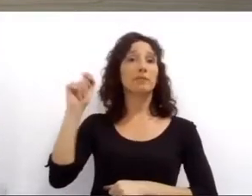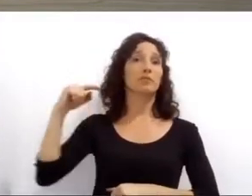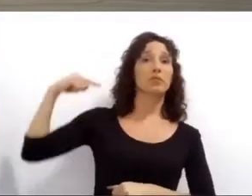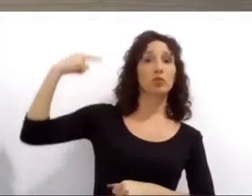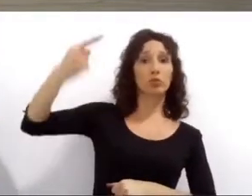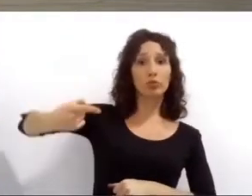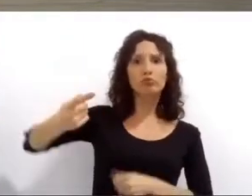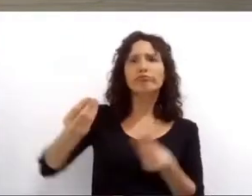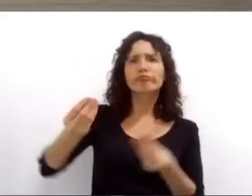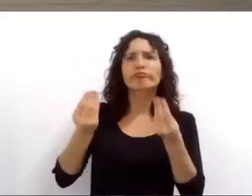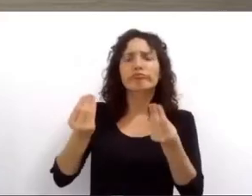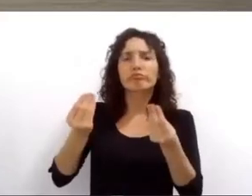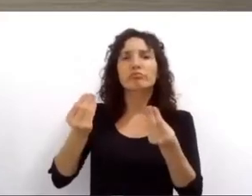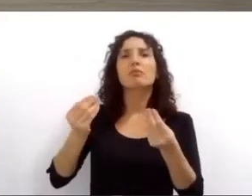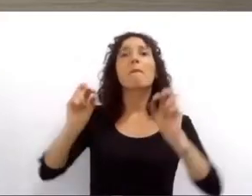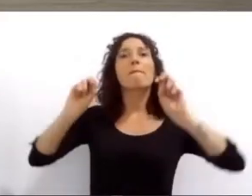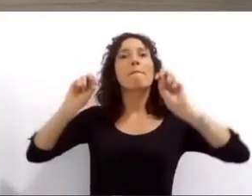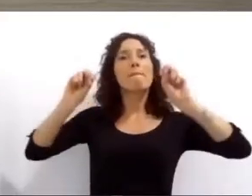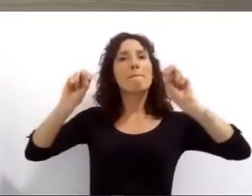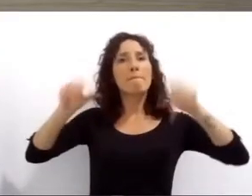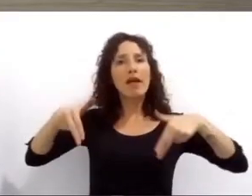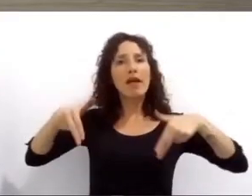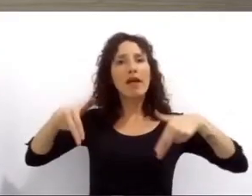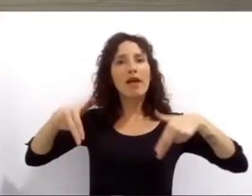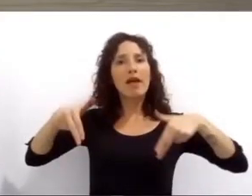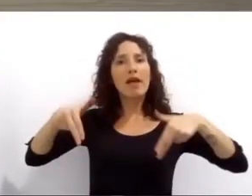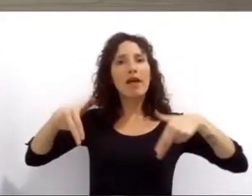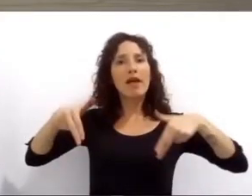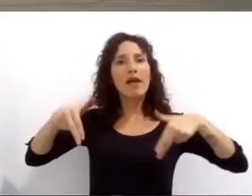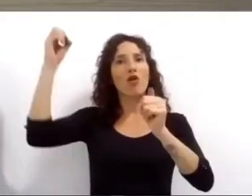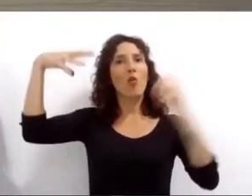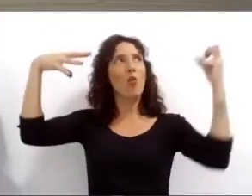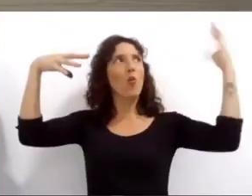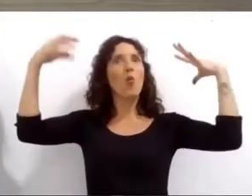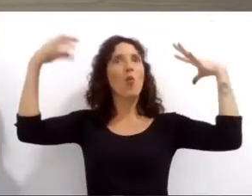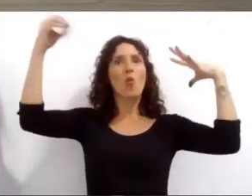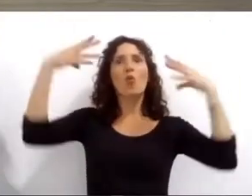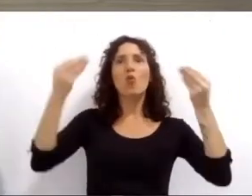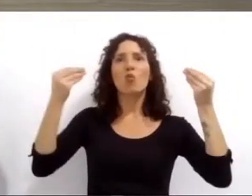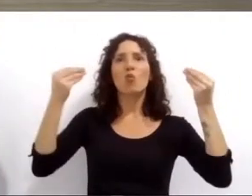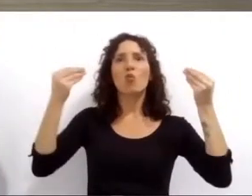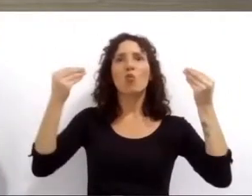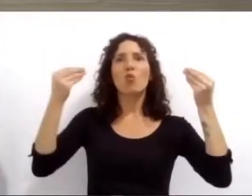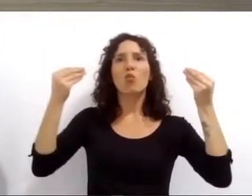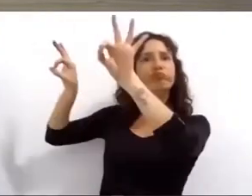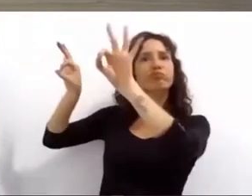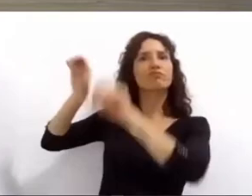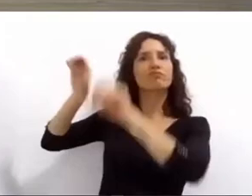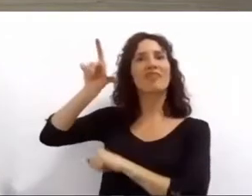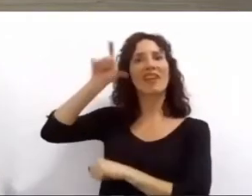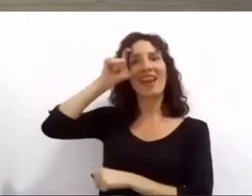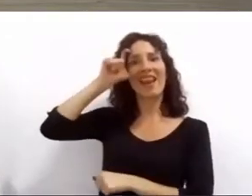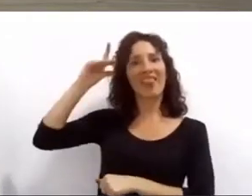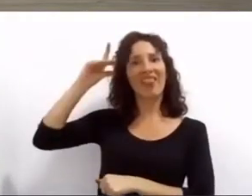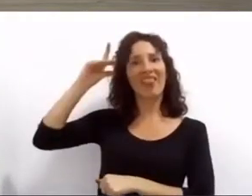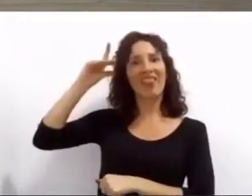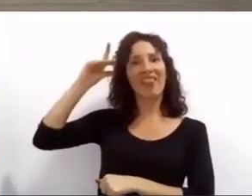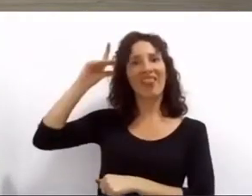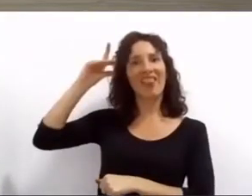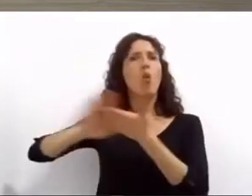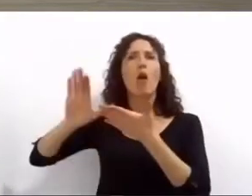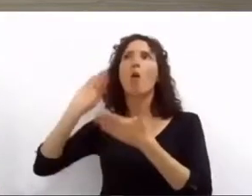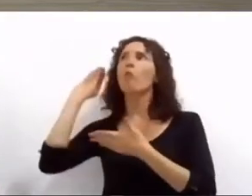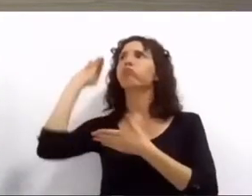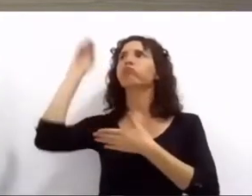ejecutar el llamado al plan Rosario se ilumina, una inversión en luces LED para ser instalada específicamente en aquellos lugares donde la